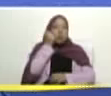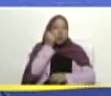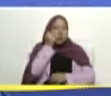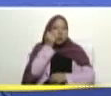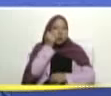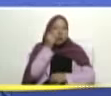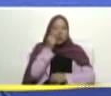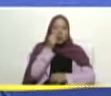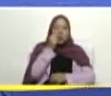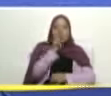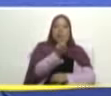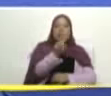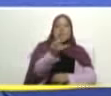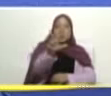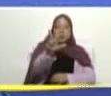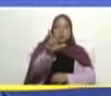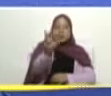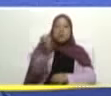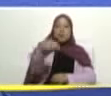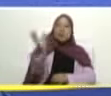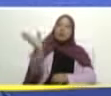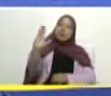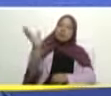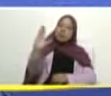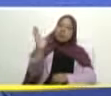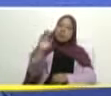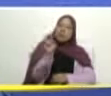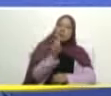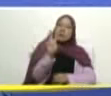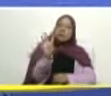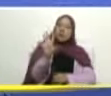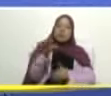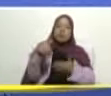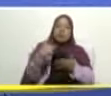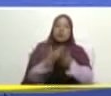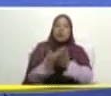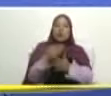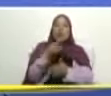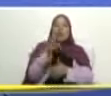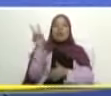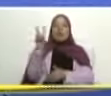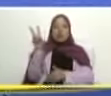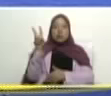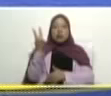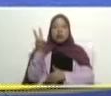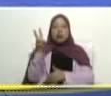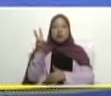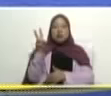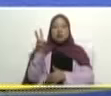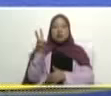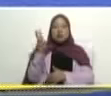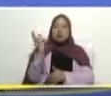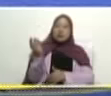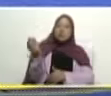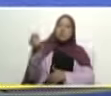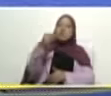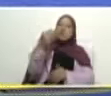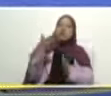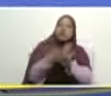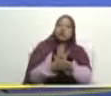más la capital Caracas las 24 entidades federales para que